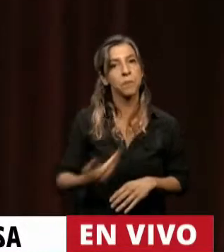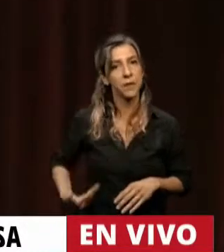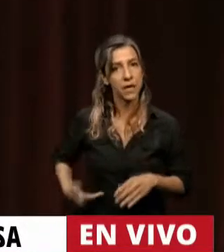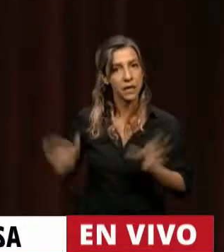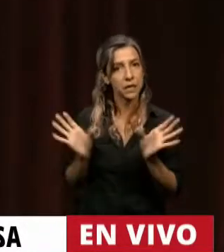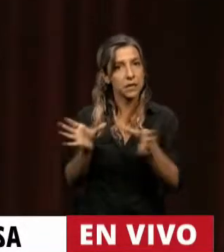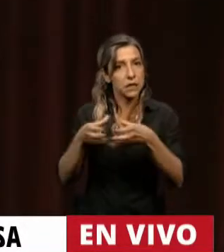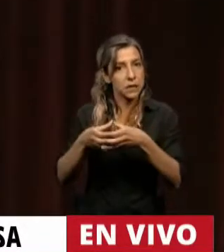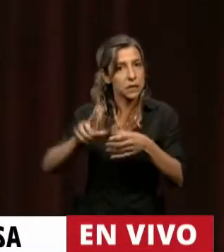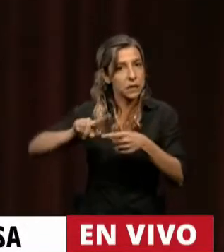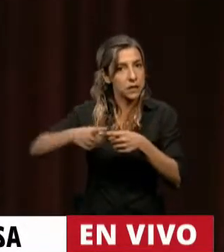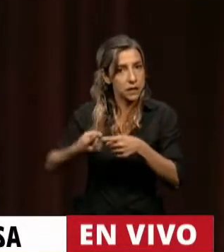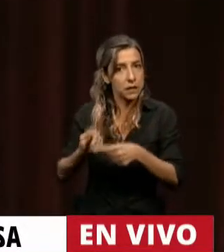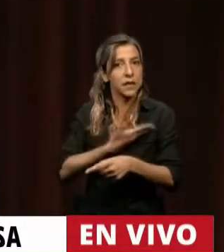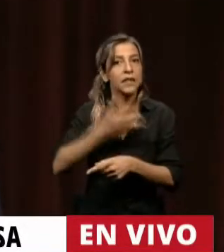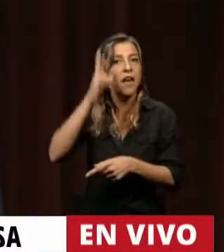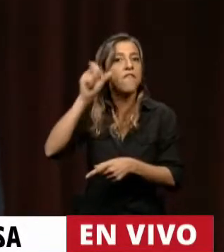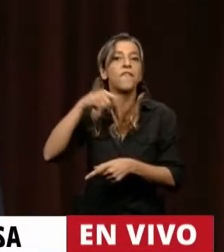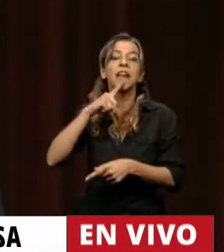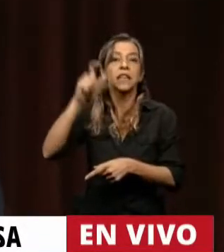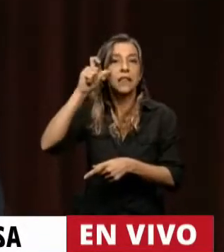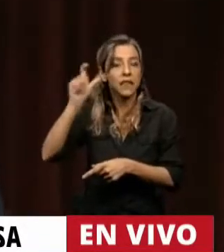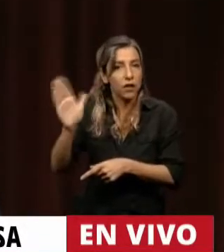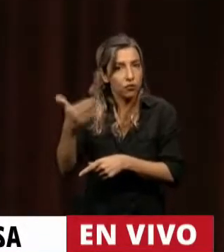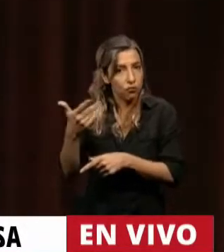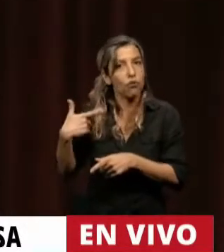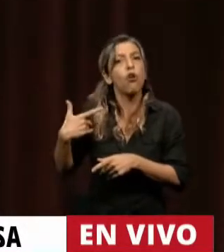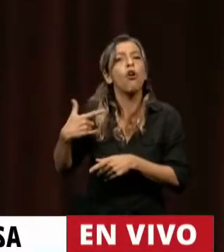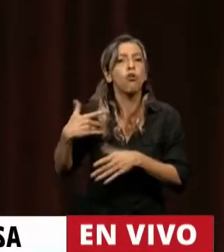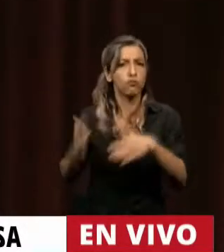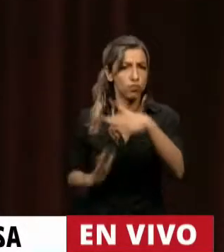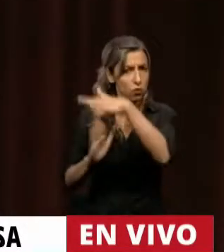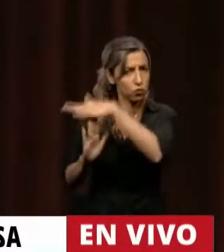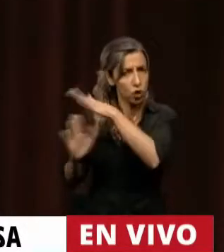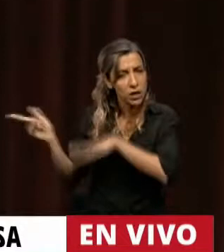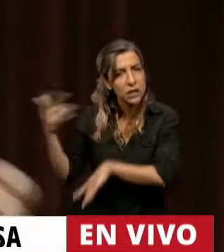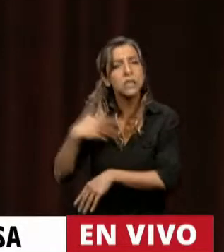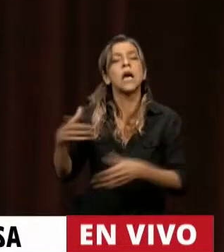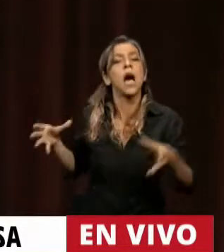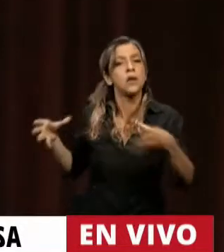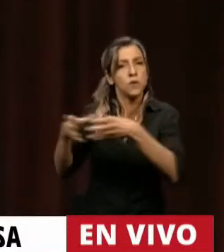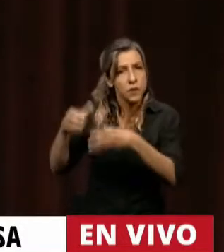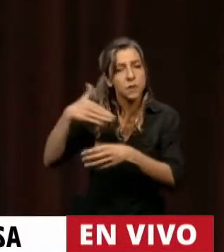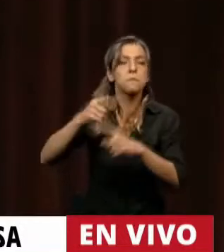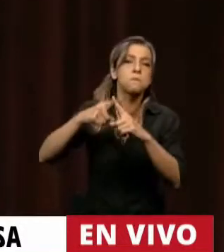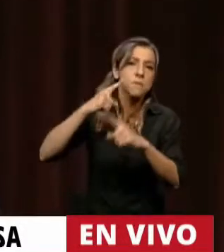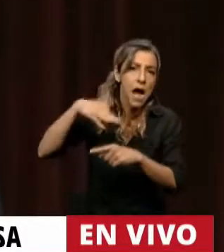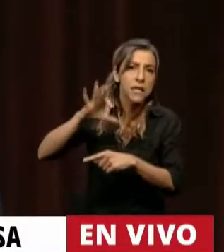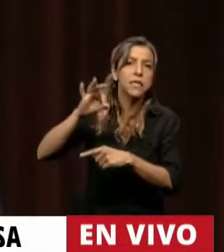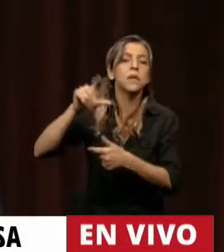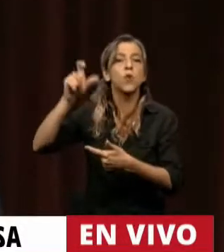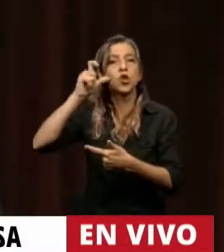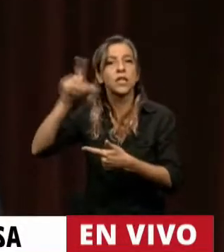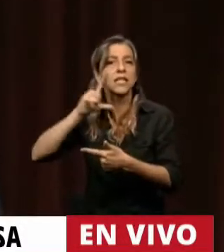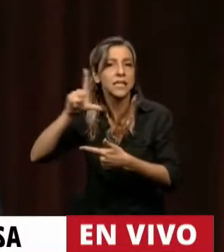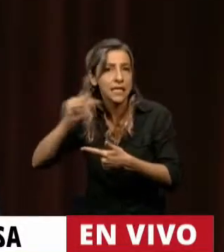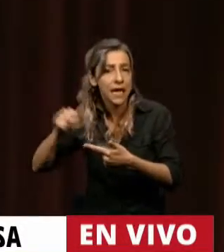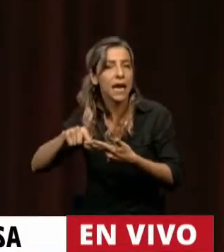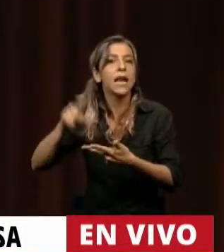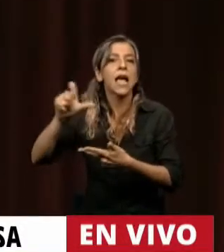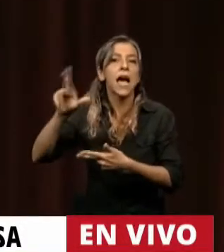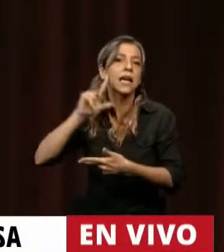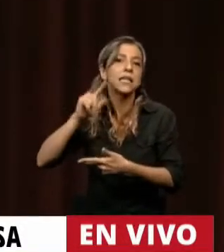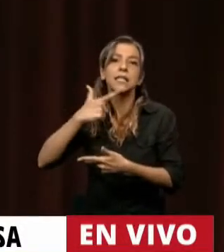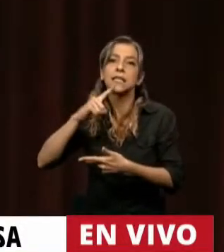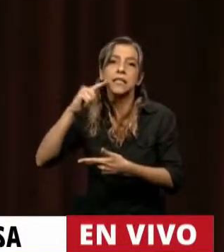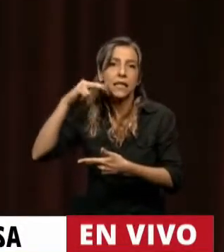frente de todos con las autoridades del bloque del frente de todos con Máximo con Cecilia con Cristina Álvarez Rodríguez y